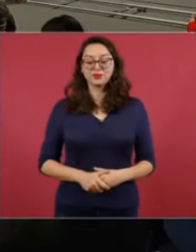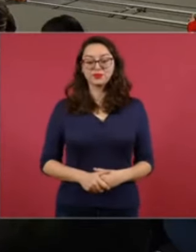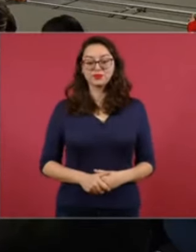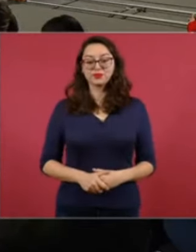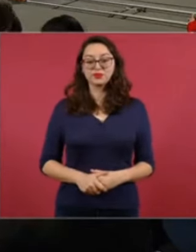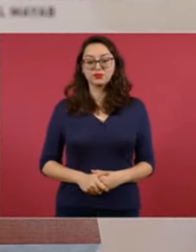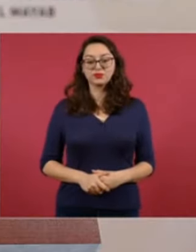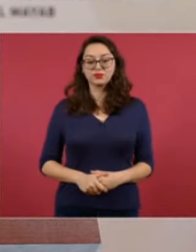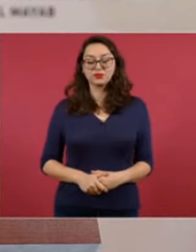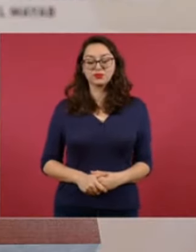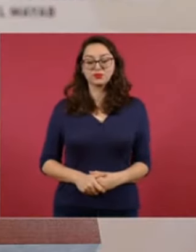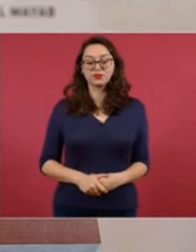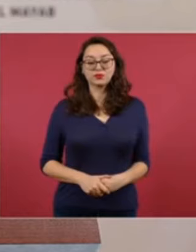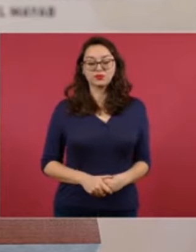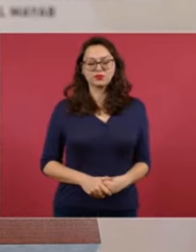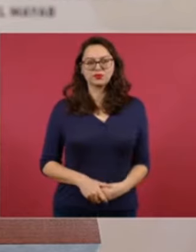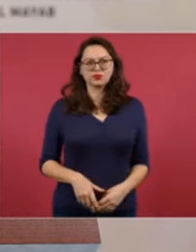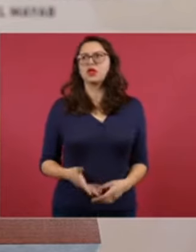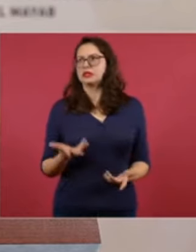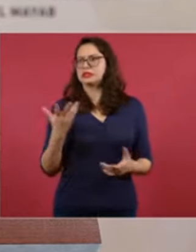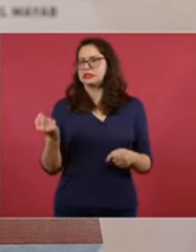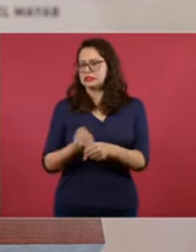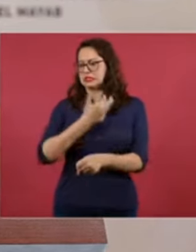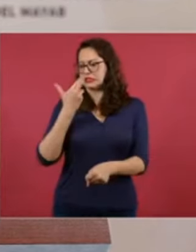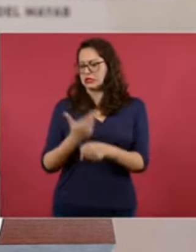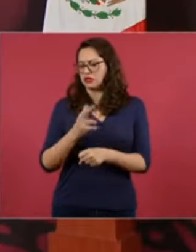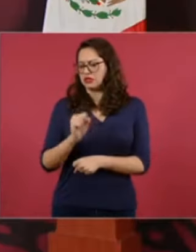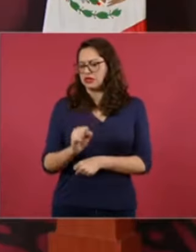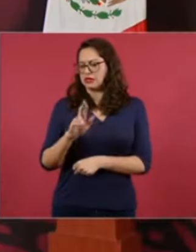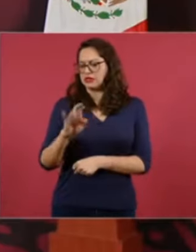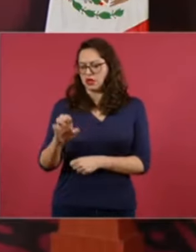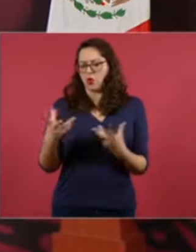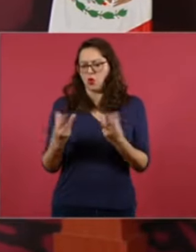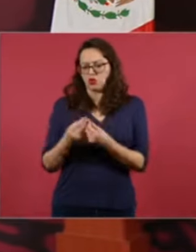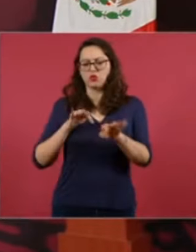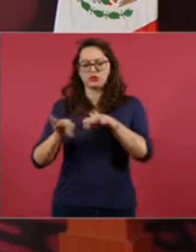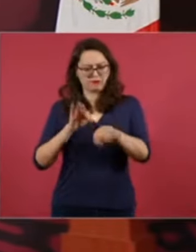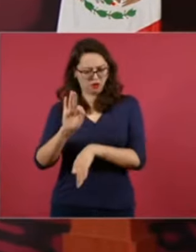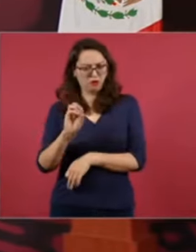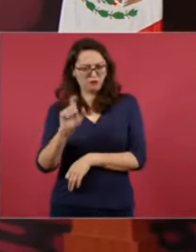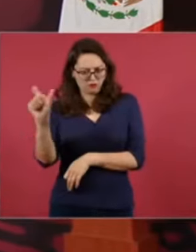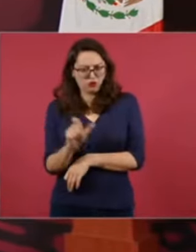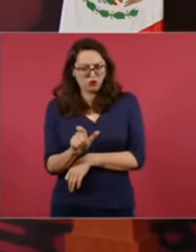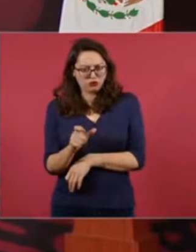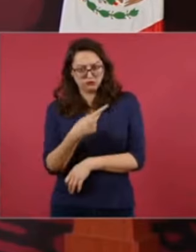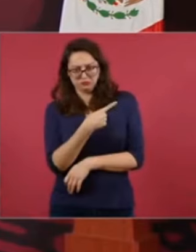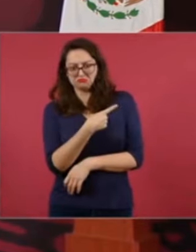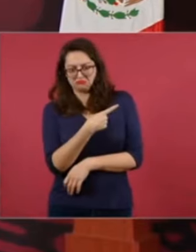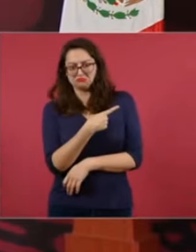Sí. Sí, fue secretario de Relaciones con Fox. ¿Sí? Y ahora está, este... Como